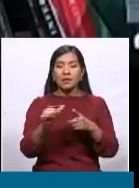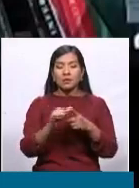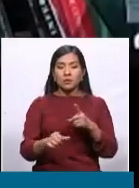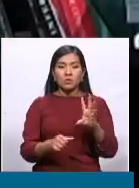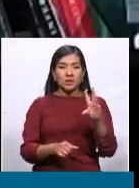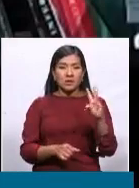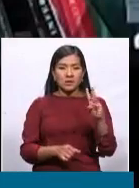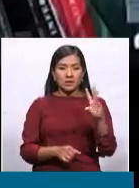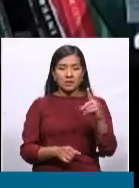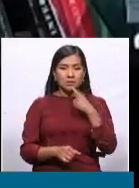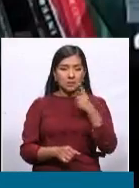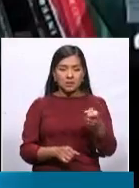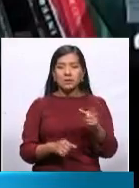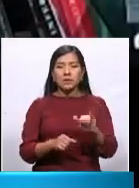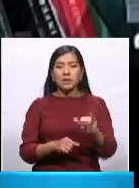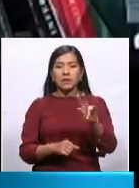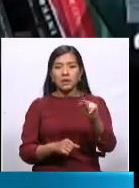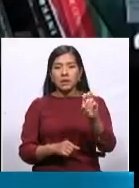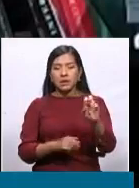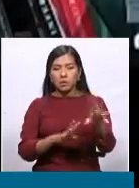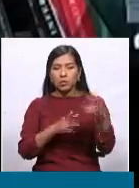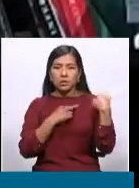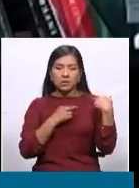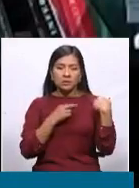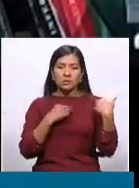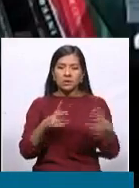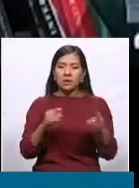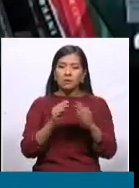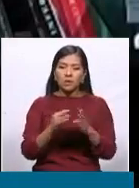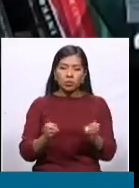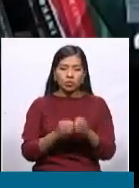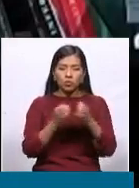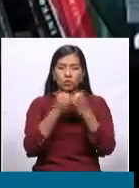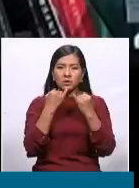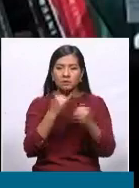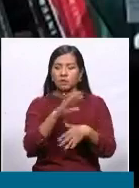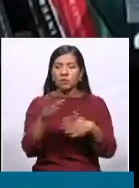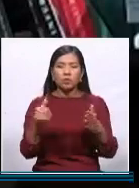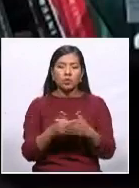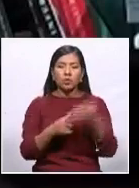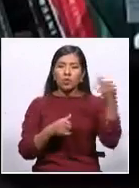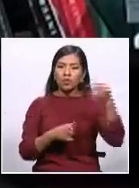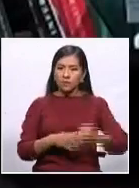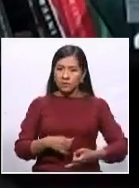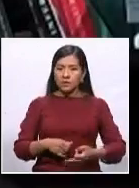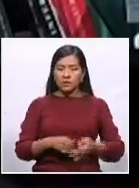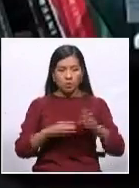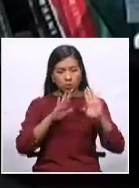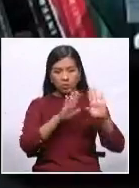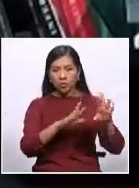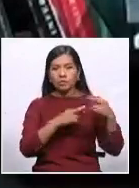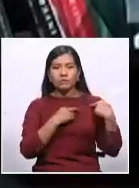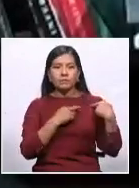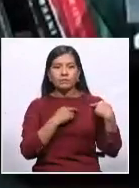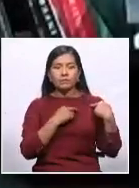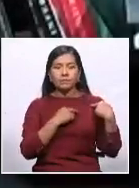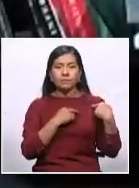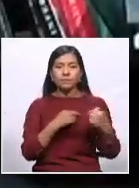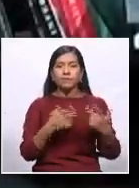que el INE es responsable de producir normal y difundir estadísticas oficiales el decreto